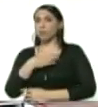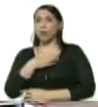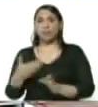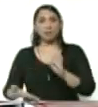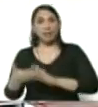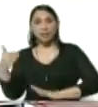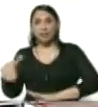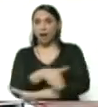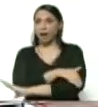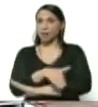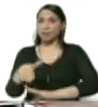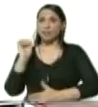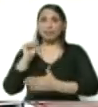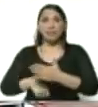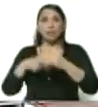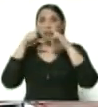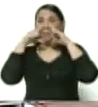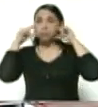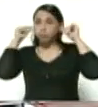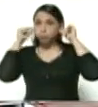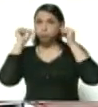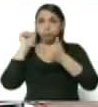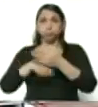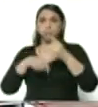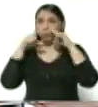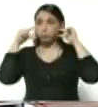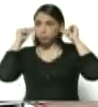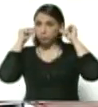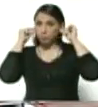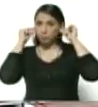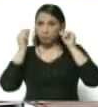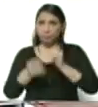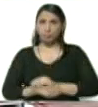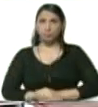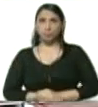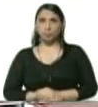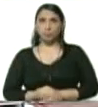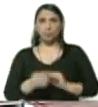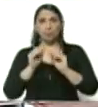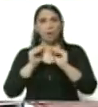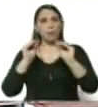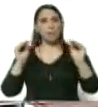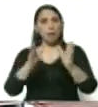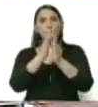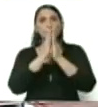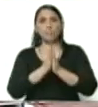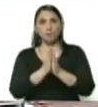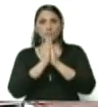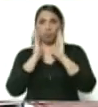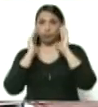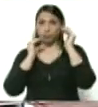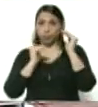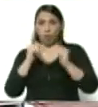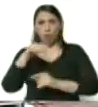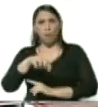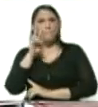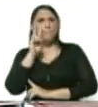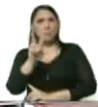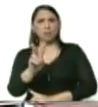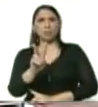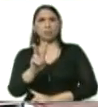a la calle sin la mascarilla, sin el tapabocas. Hacemos un llamado de atención. Hoy hemos visto